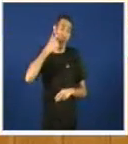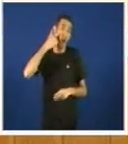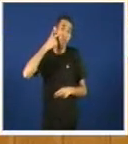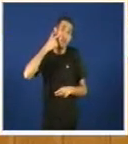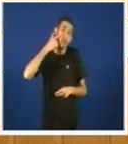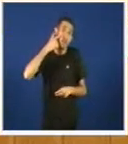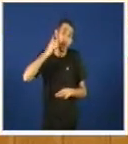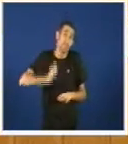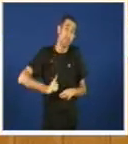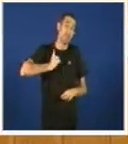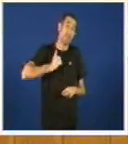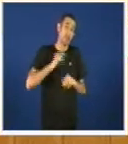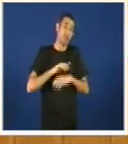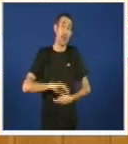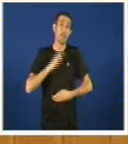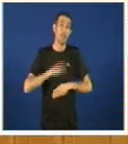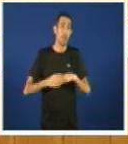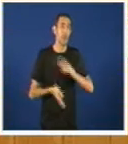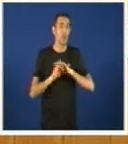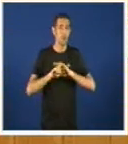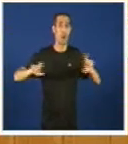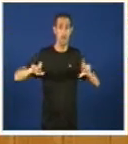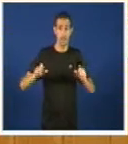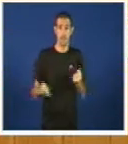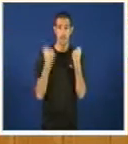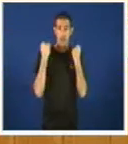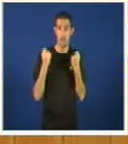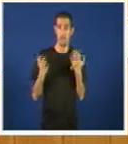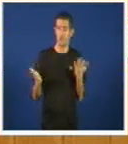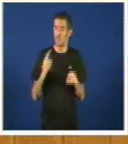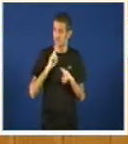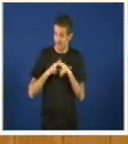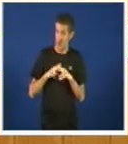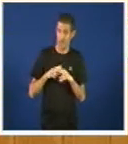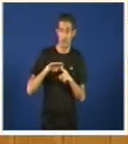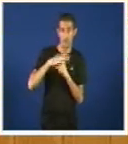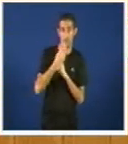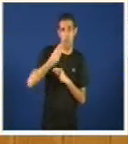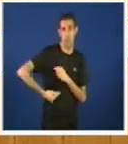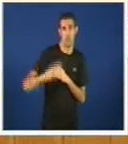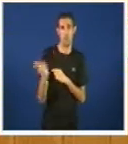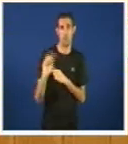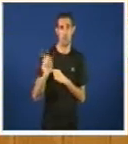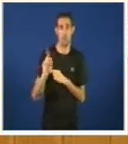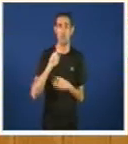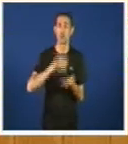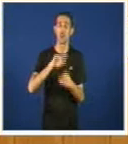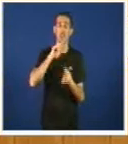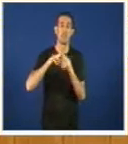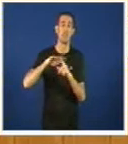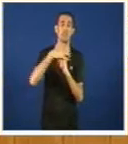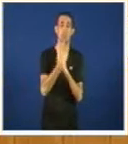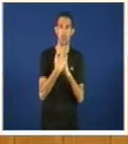capacidade de sobrevivir pero iso non quere decir que a nosa industria este nunha boa situación está nunha situación de grande